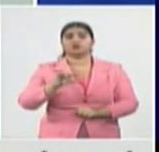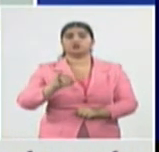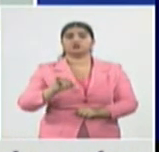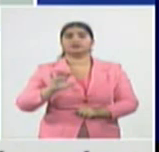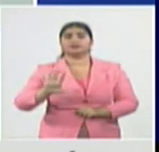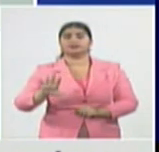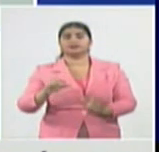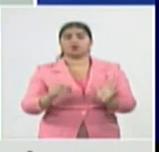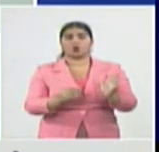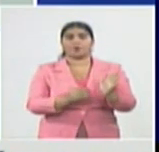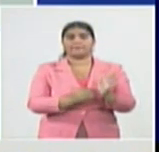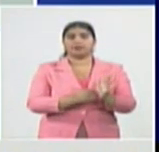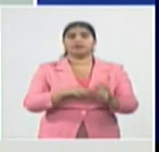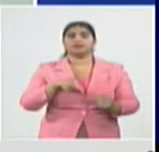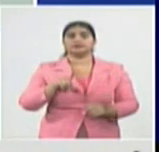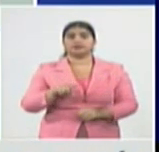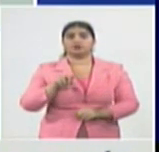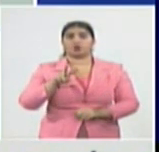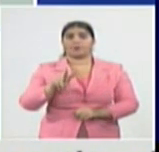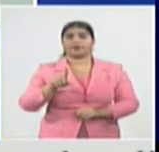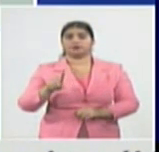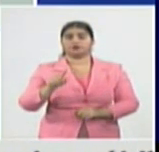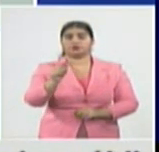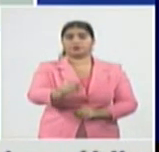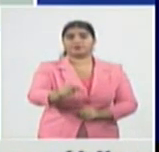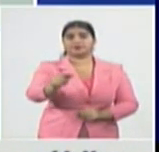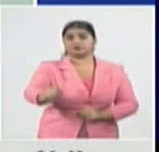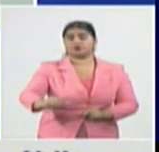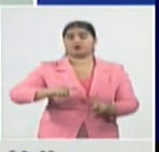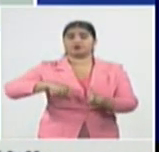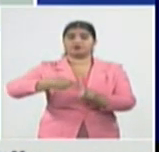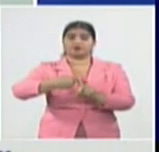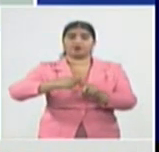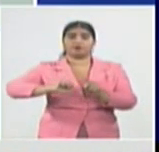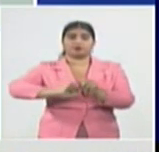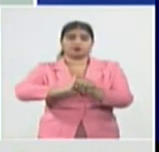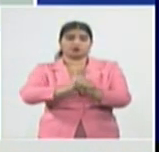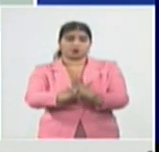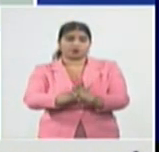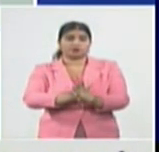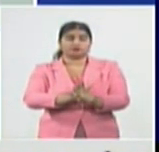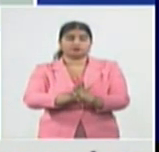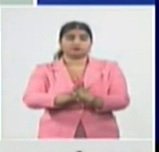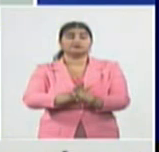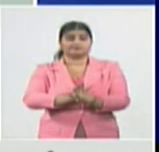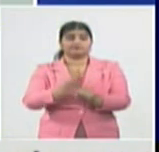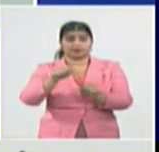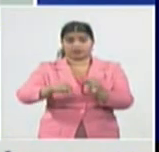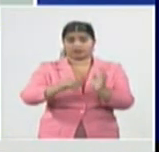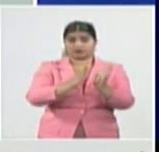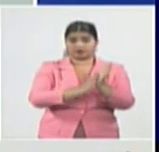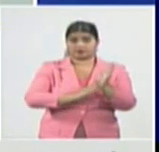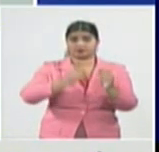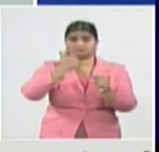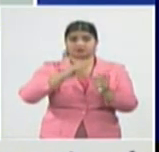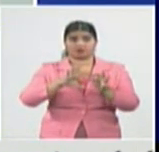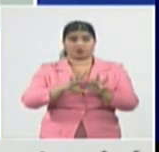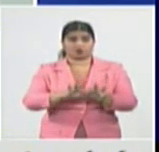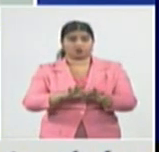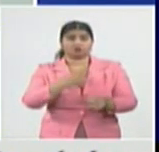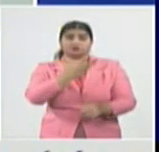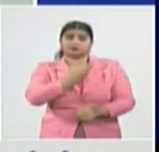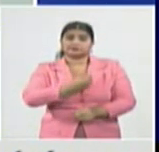265.121 casos de COVID-19. Lamentablemente fallecieron 2